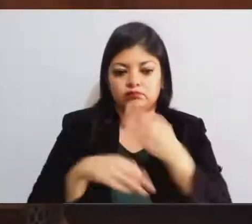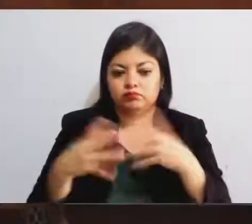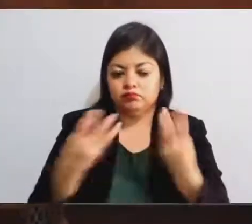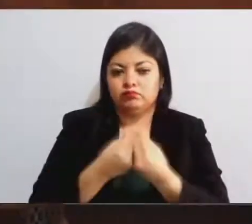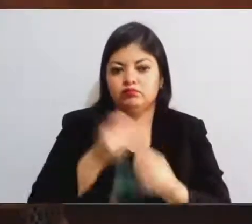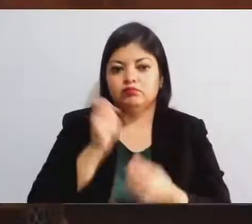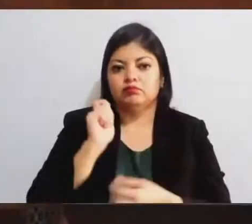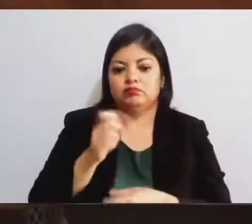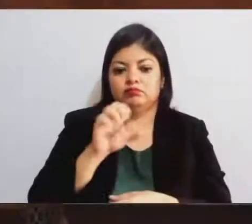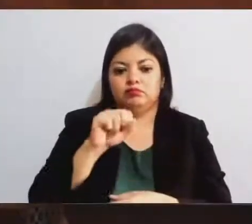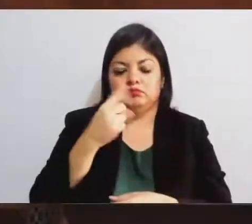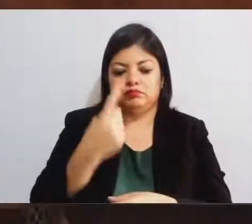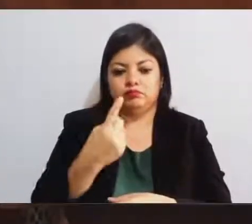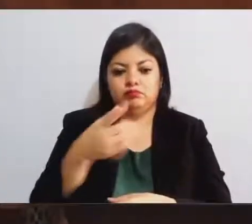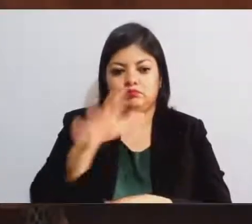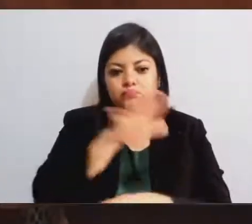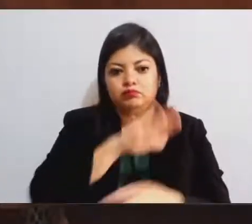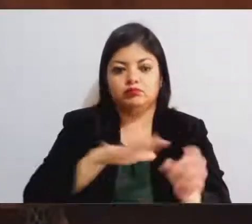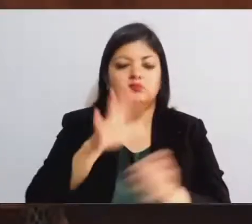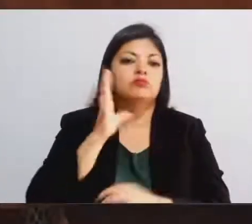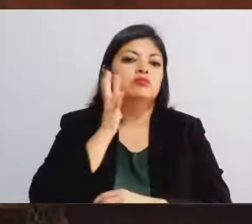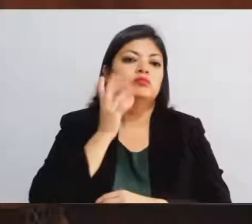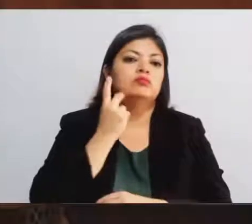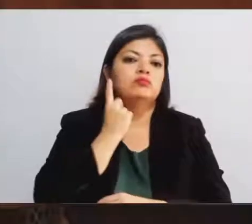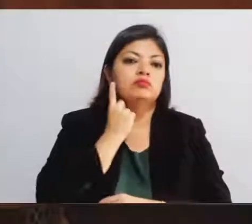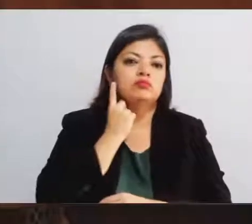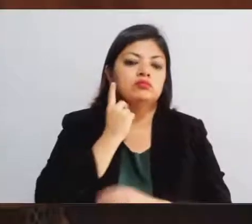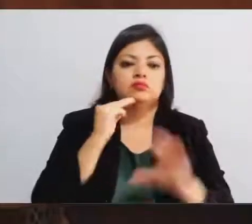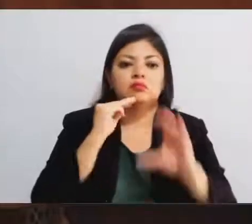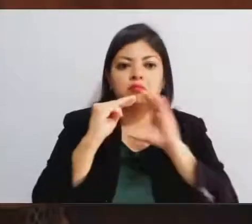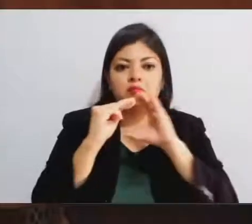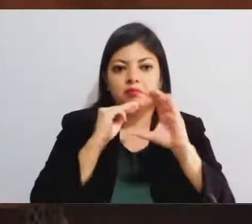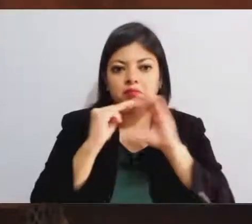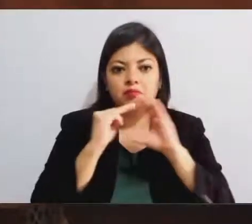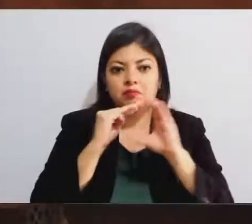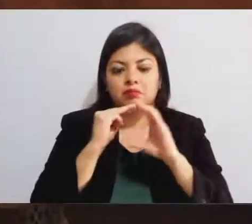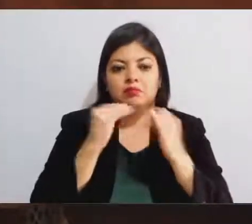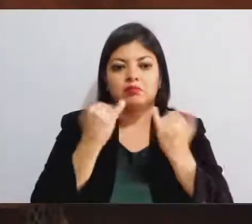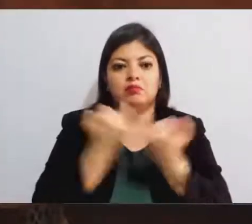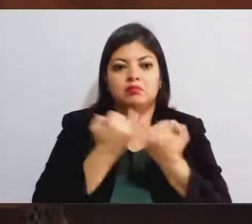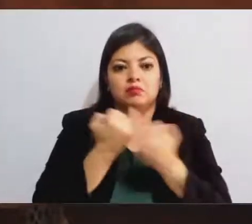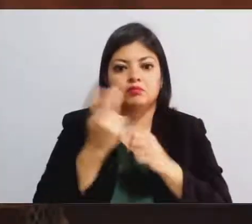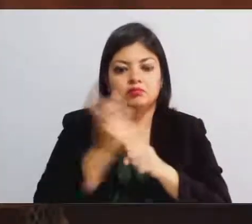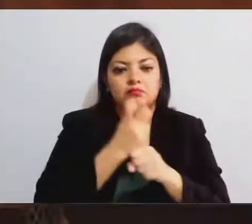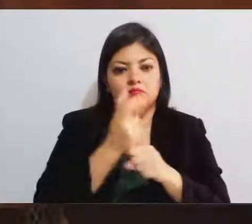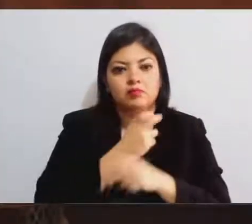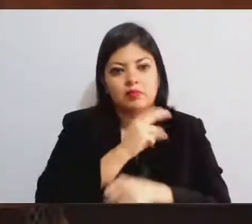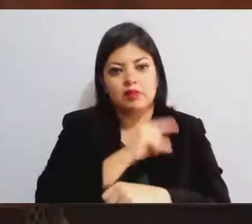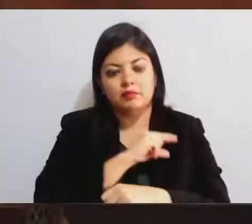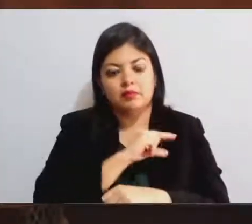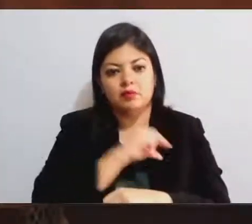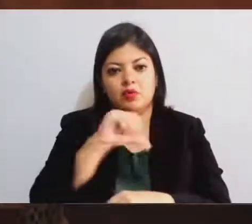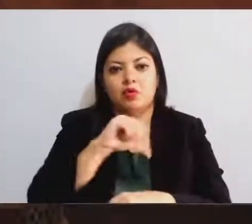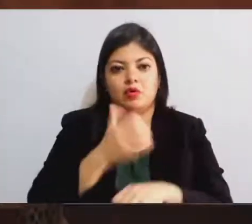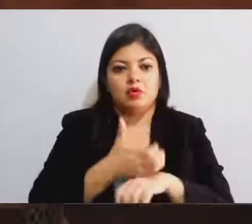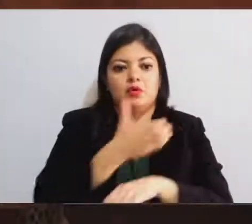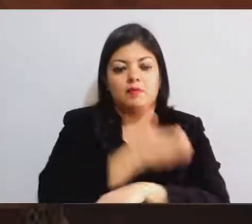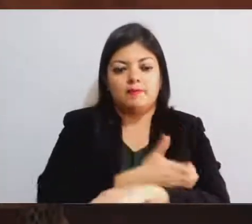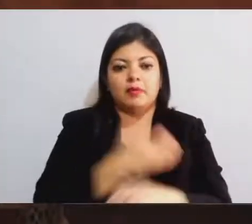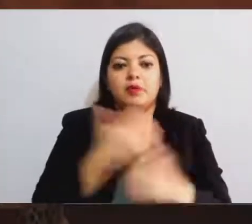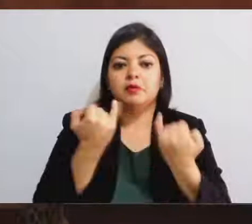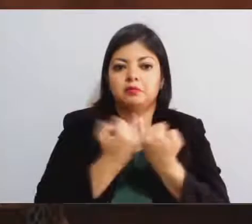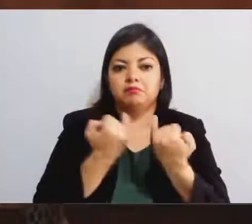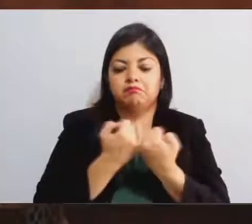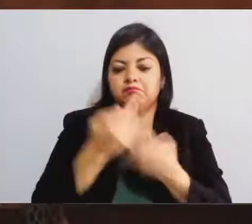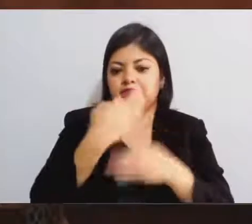61ª legislatura, medios de comunicación, invitados especiales que nos acompañan, así como a la